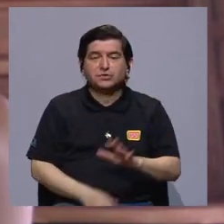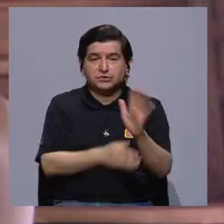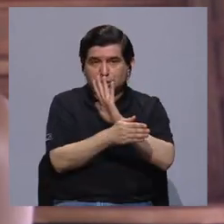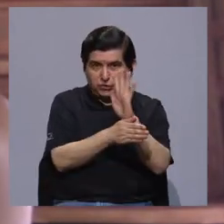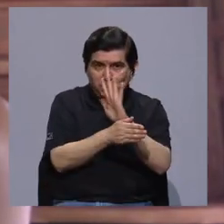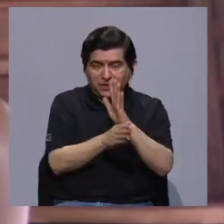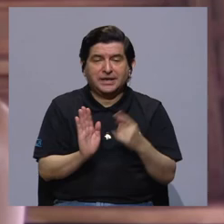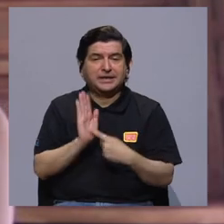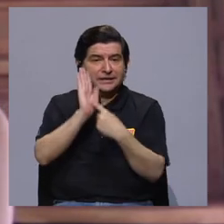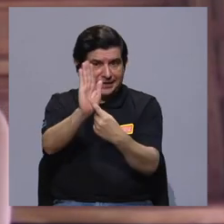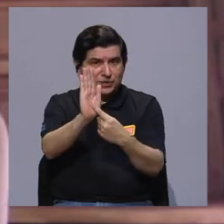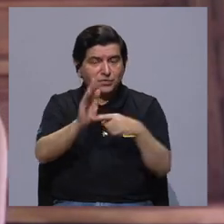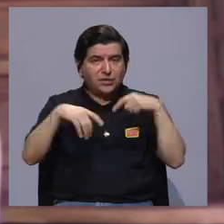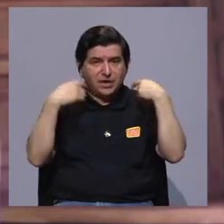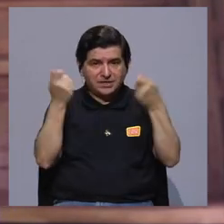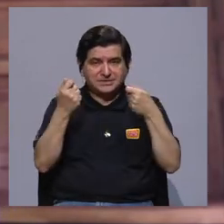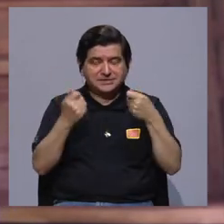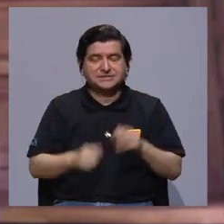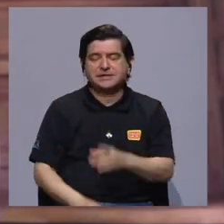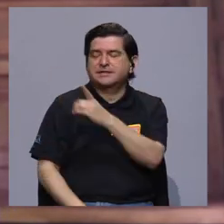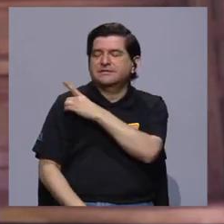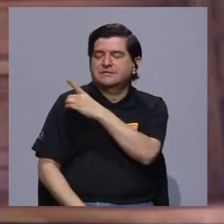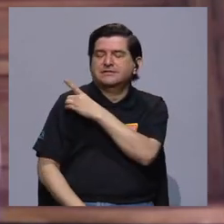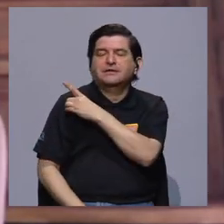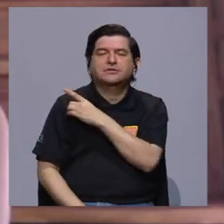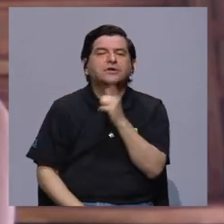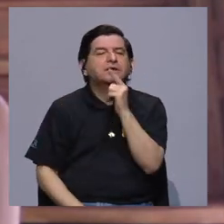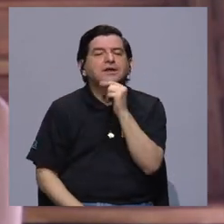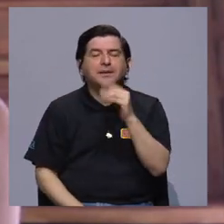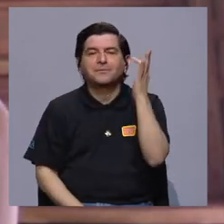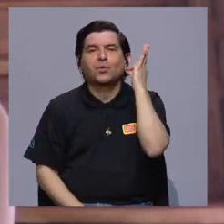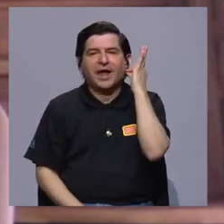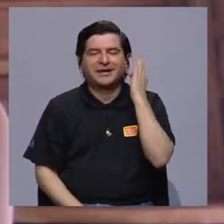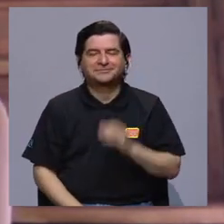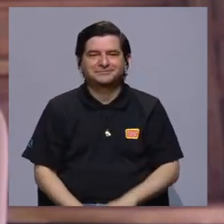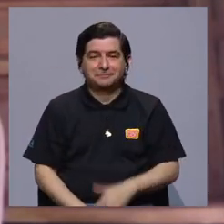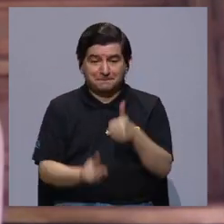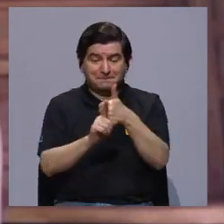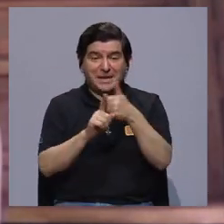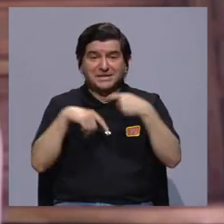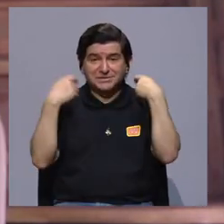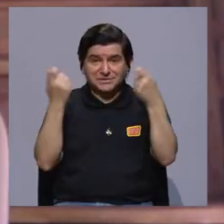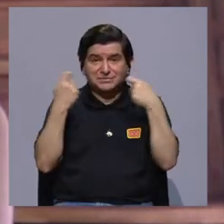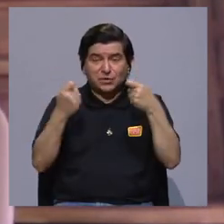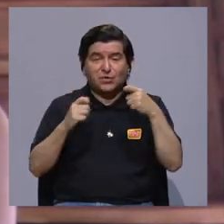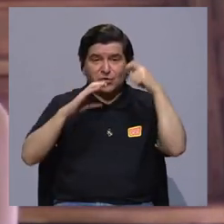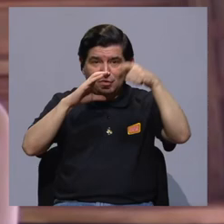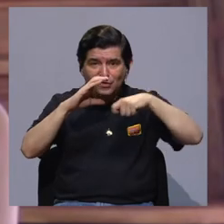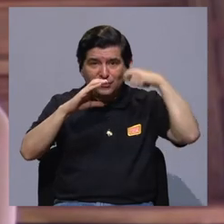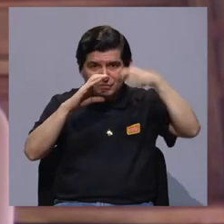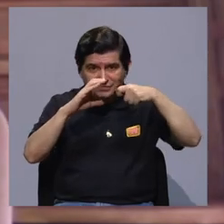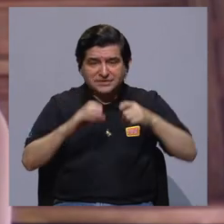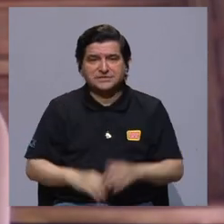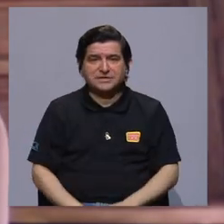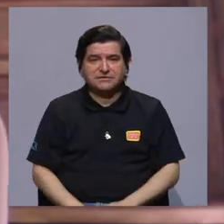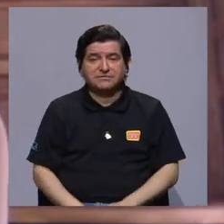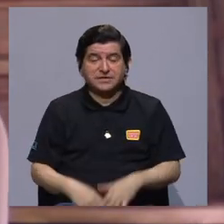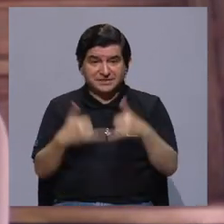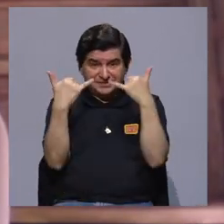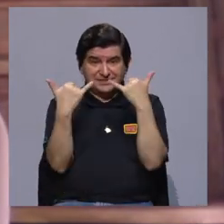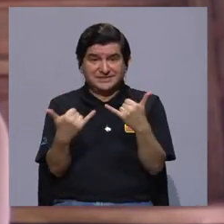% de las películas que se presentan en el festival son dirigidas por mujeres, ¿verdad? Los mismos festivales de cine están también